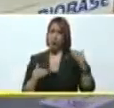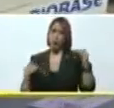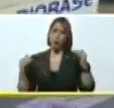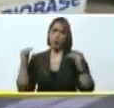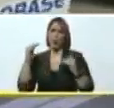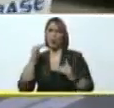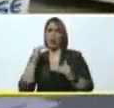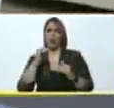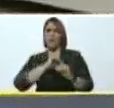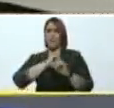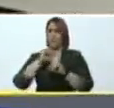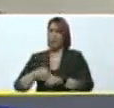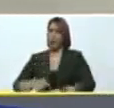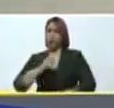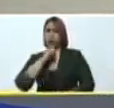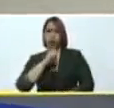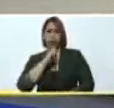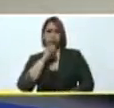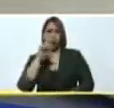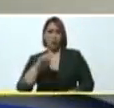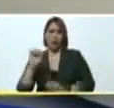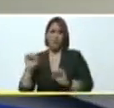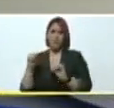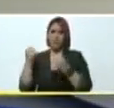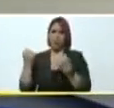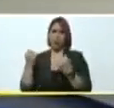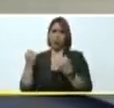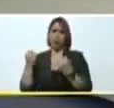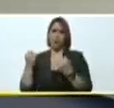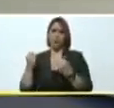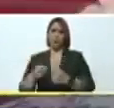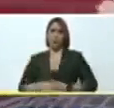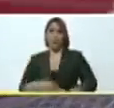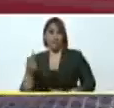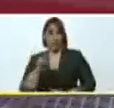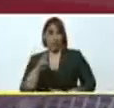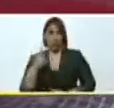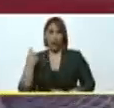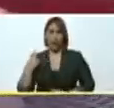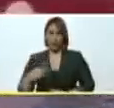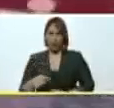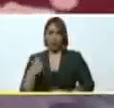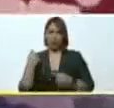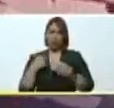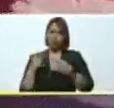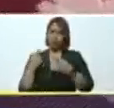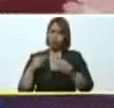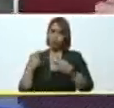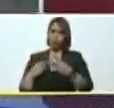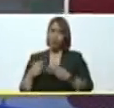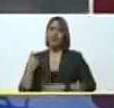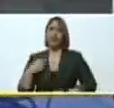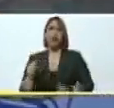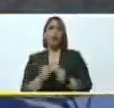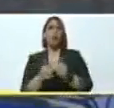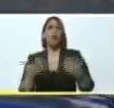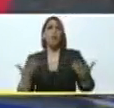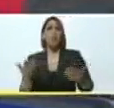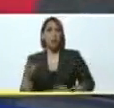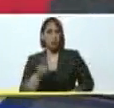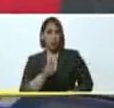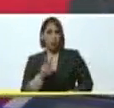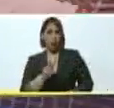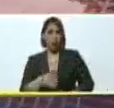y venciendo dificultades, las sanciones, el bloqueo. Venezuela tiene sus reactivos. Y tiene con qué, Venezuela,